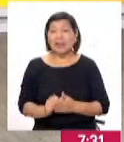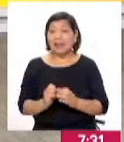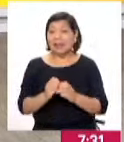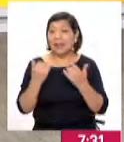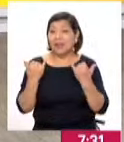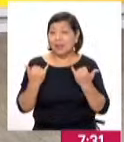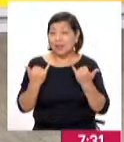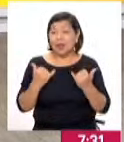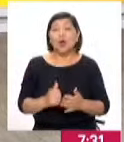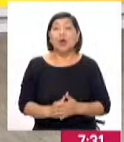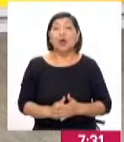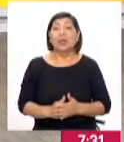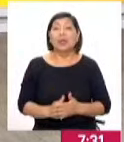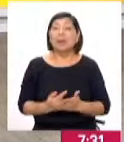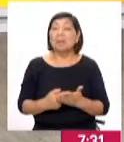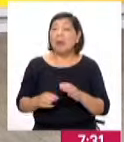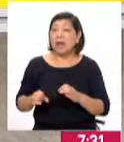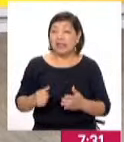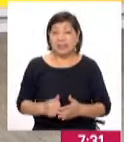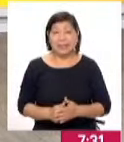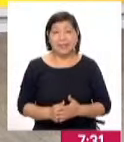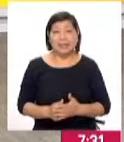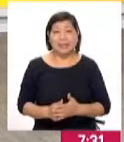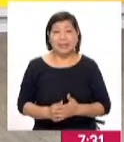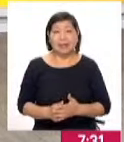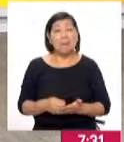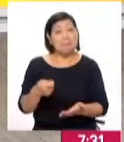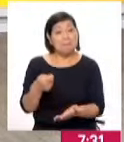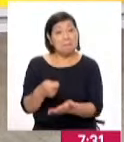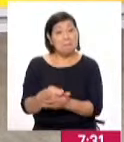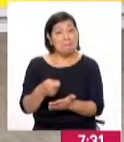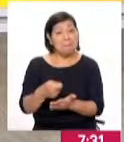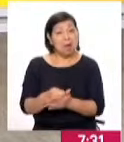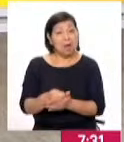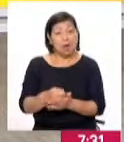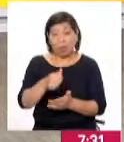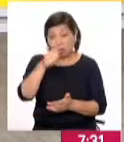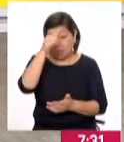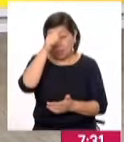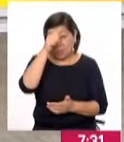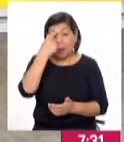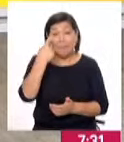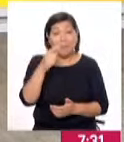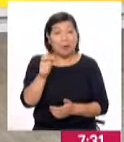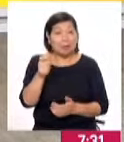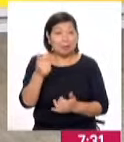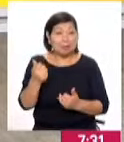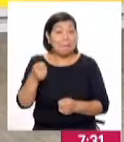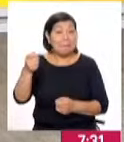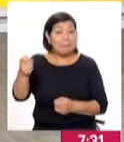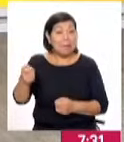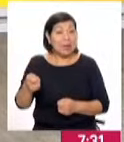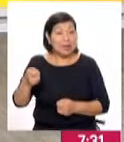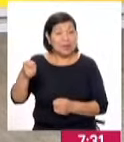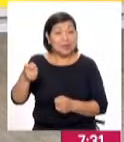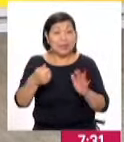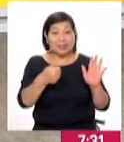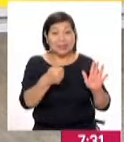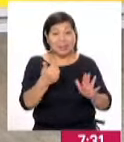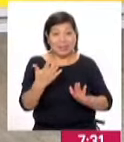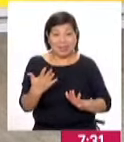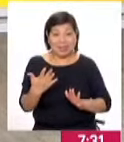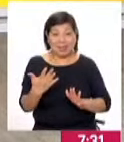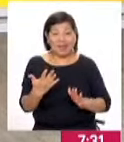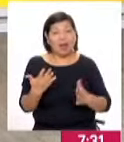de hoy va a realizarse este pagatón dominical para usuarios de pensión 65 que se